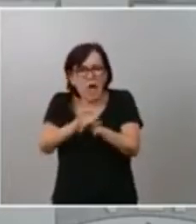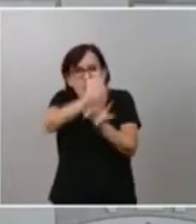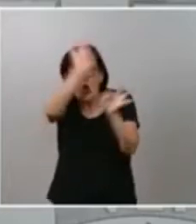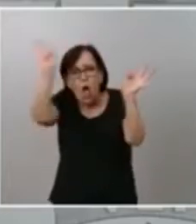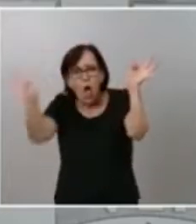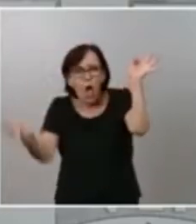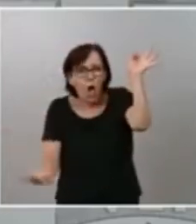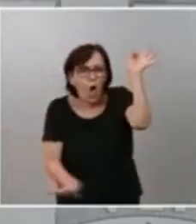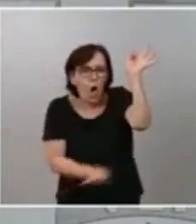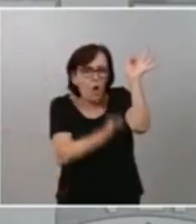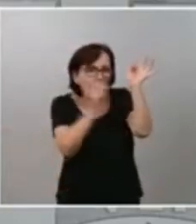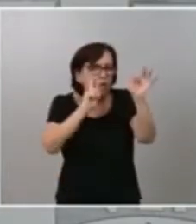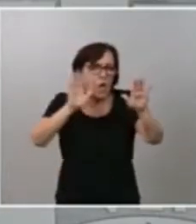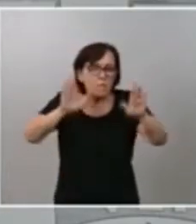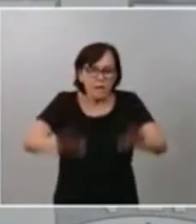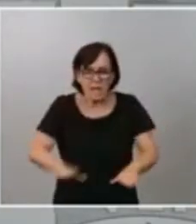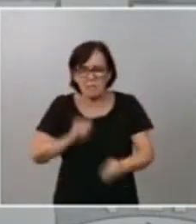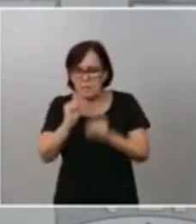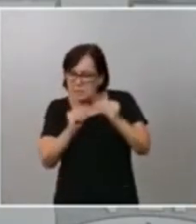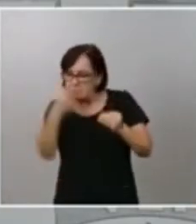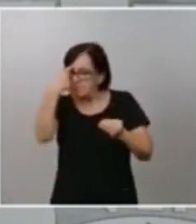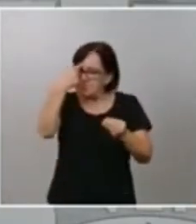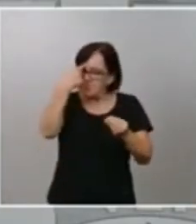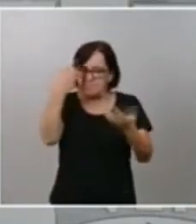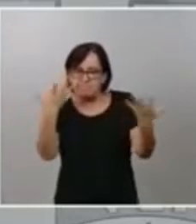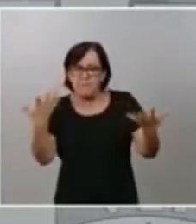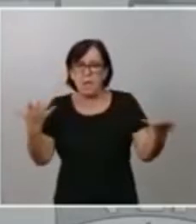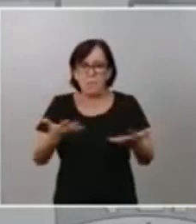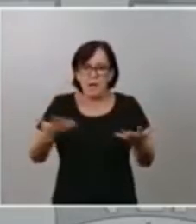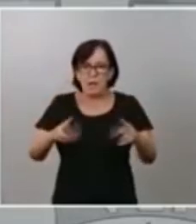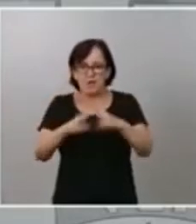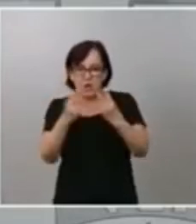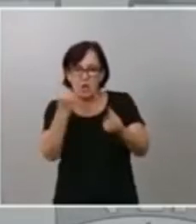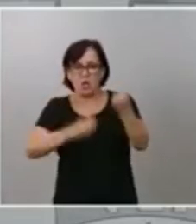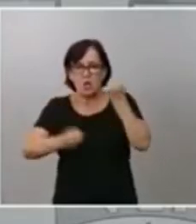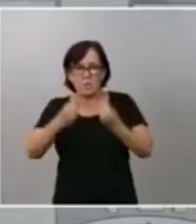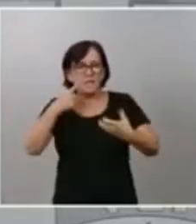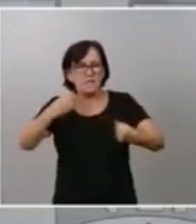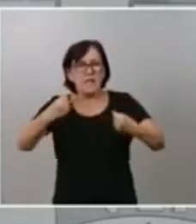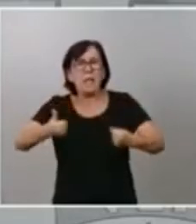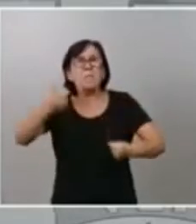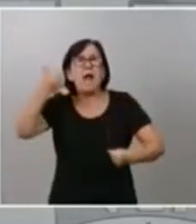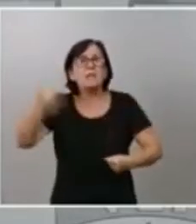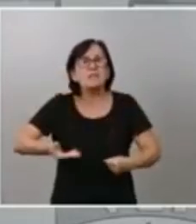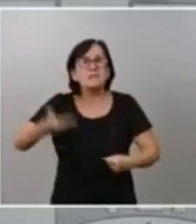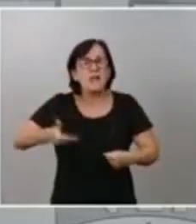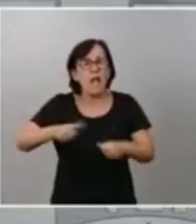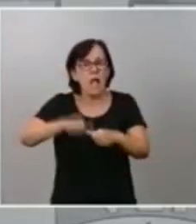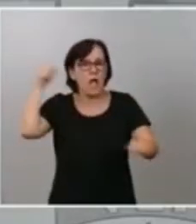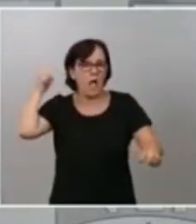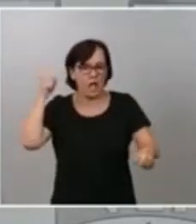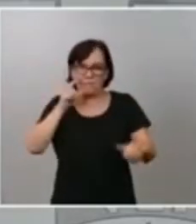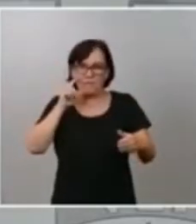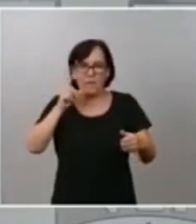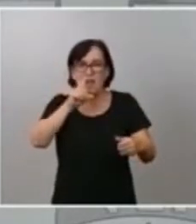abordar la emergencia social económica y sanitaria más grave que está viviendo la humanidad de los últimos 100 años